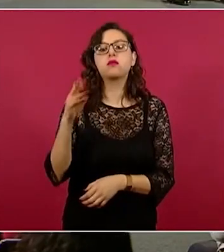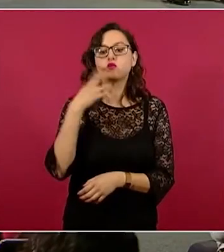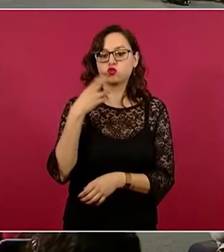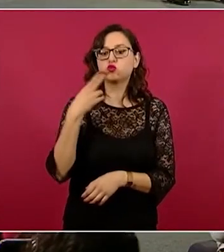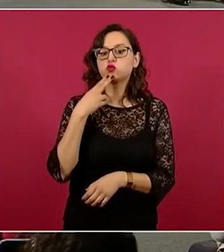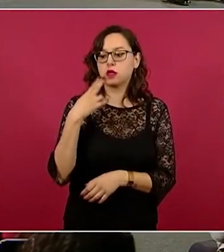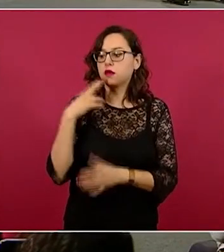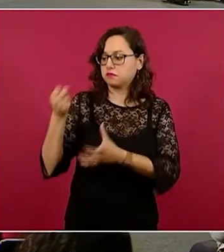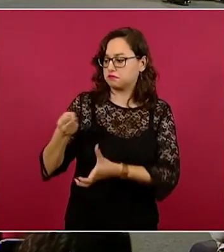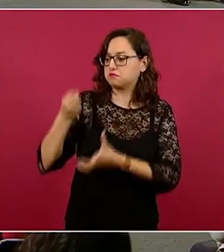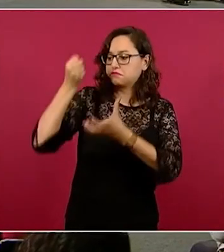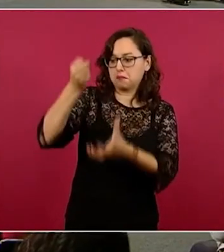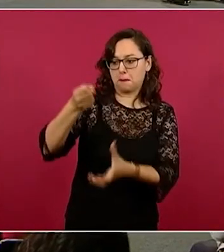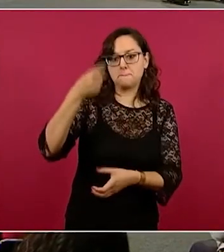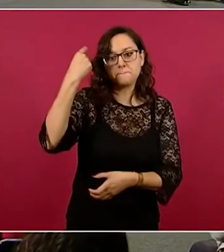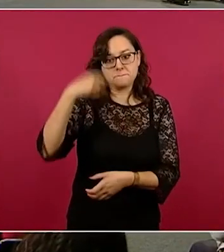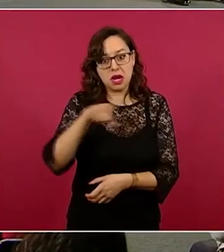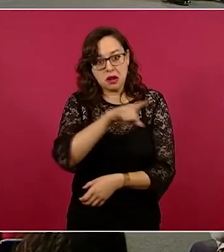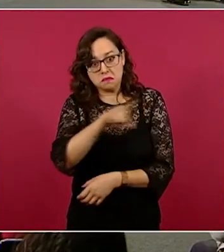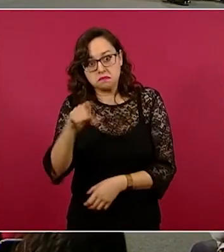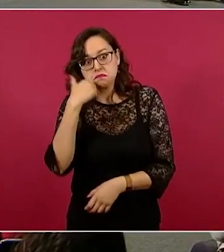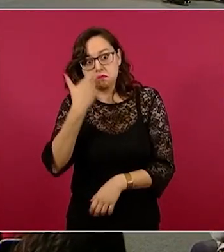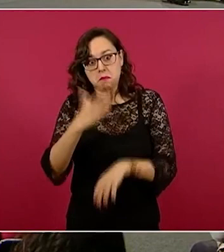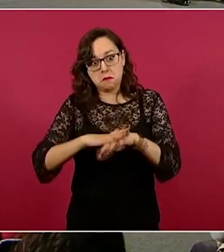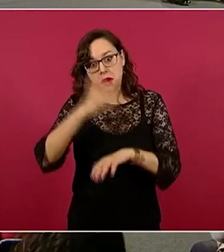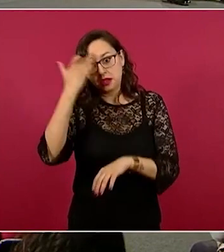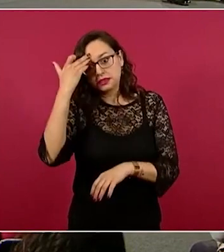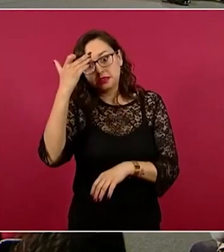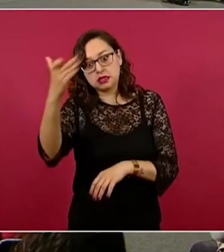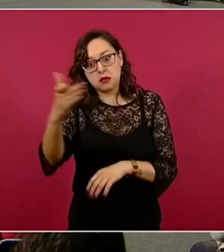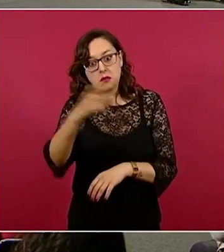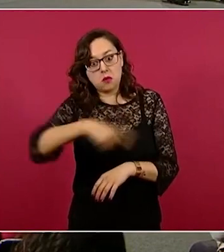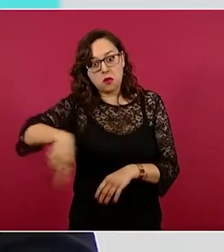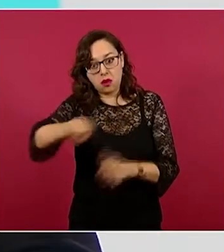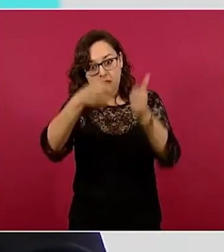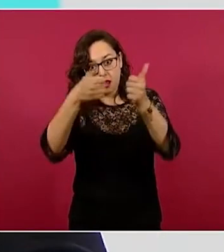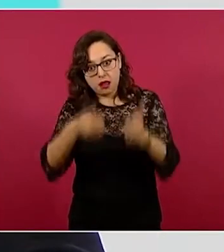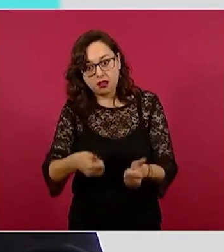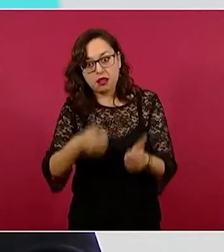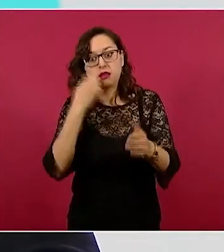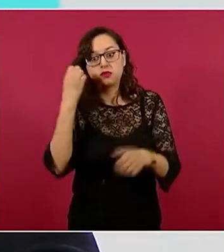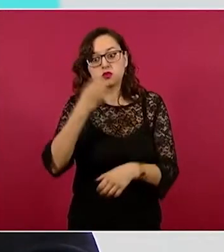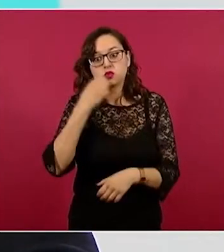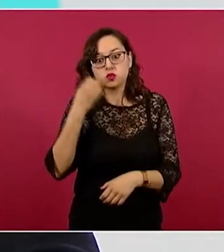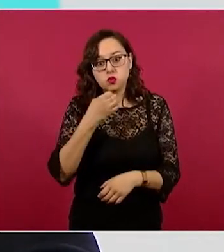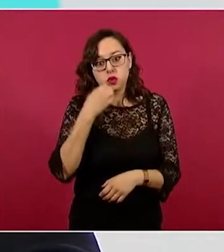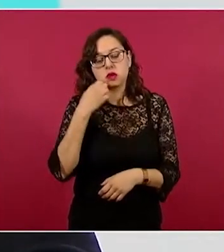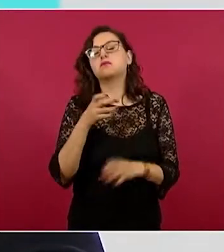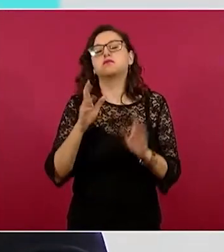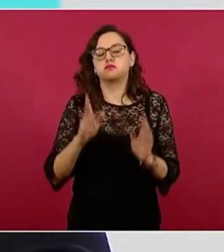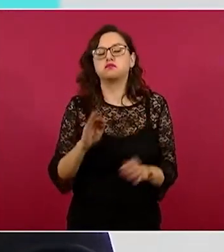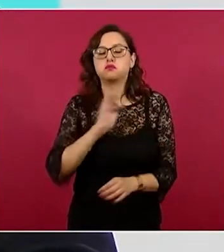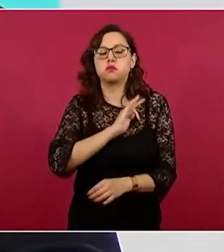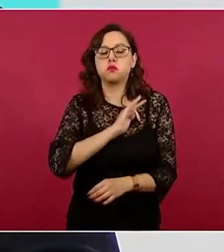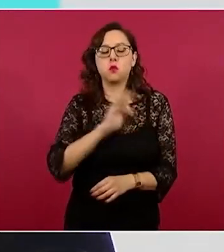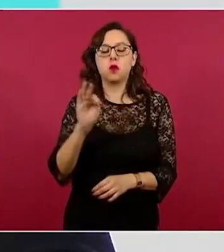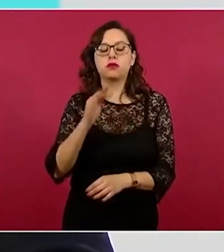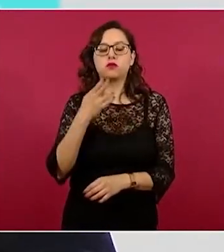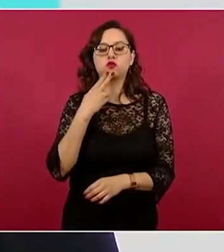favorecer la salud y generar un desarrollo integral en las y los estudiantes en zonas con históricos rezagos y carencias.